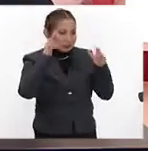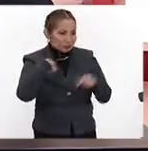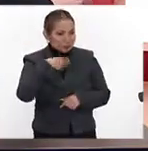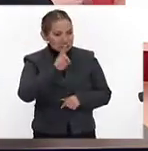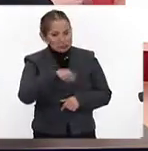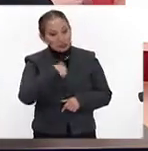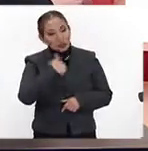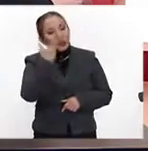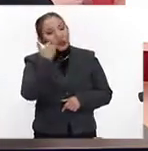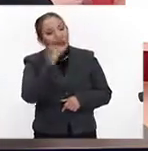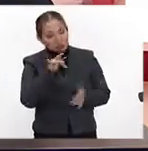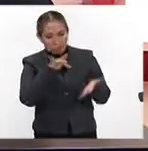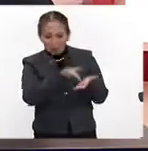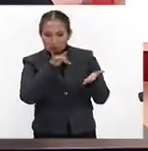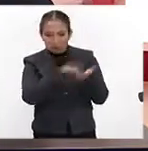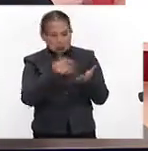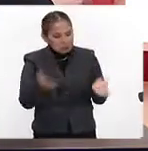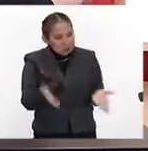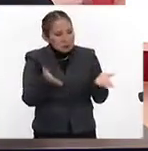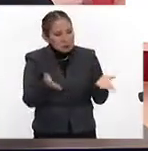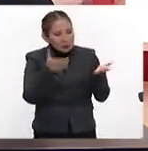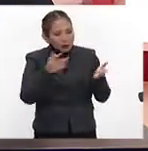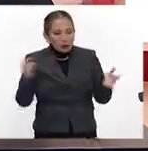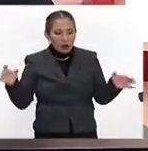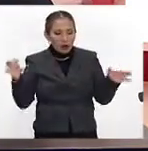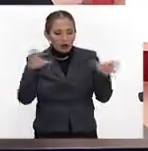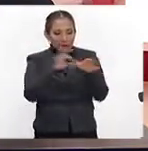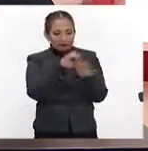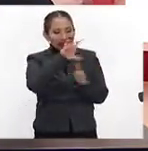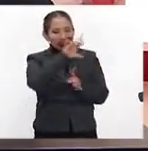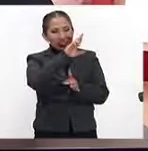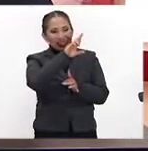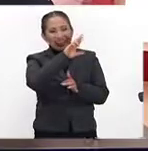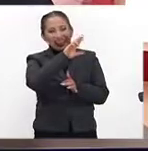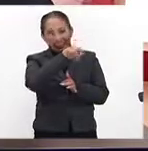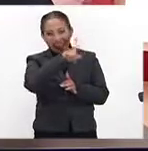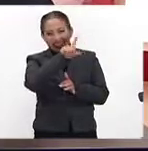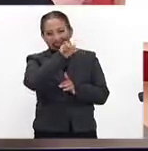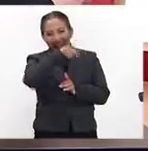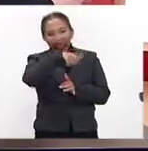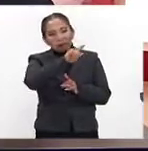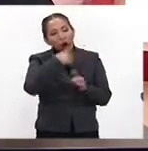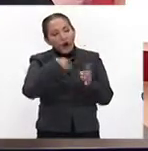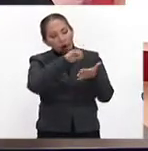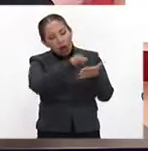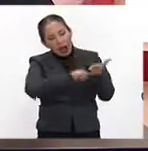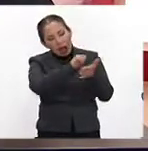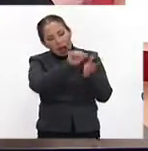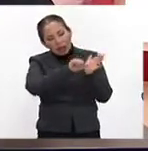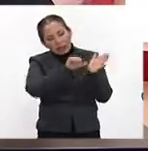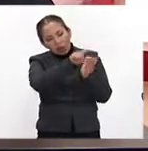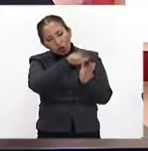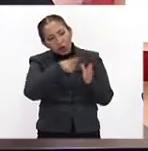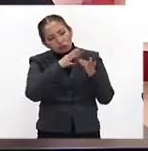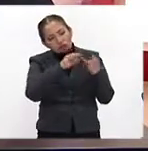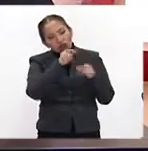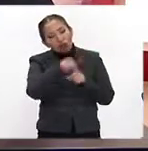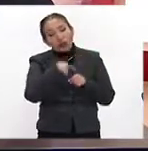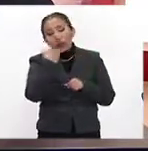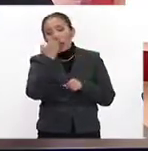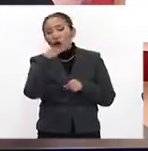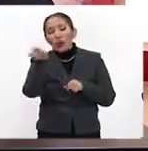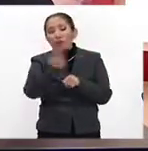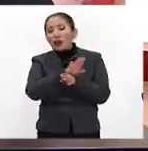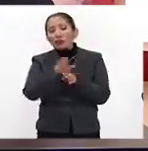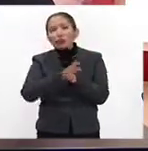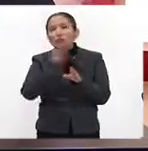la verdad es que voy a apoyar muchísimo, voy a poner un link, o sea, con un artículo donde nos expliques. Y a las escuelas, o sea, esto, ¿qué